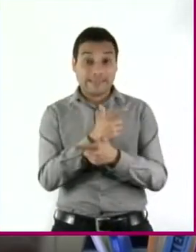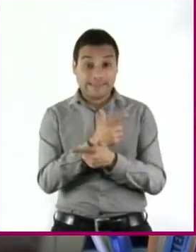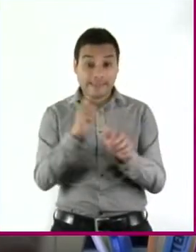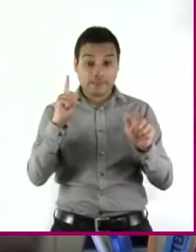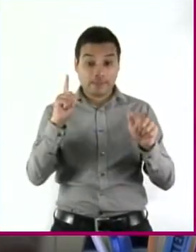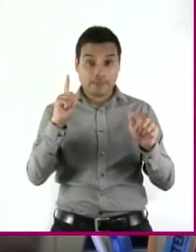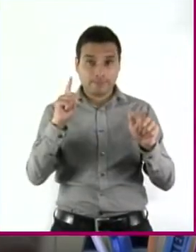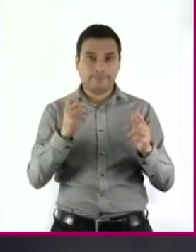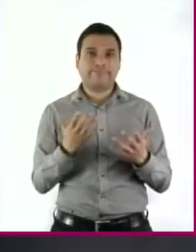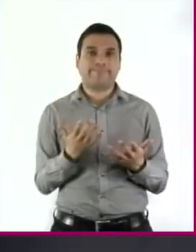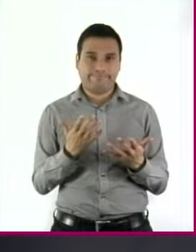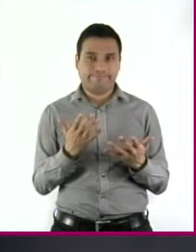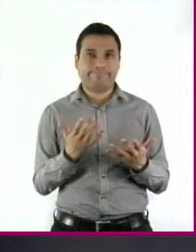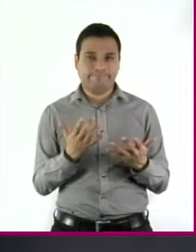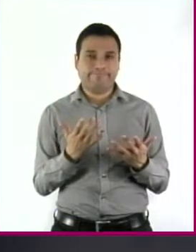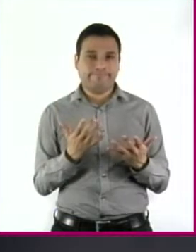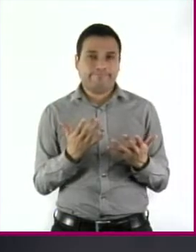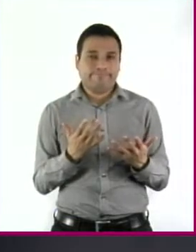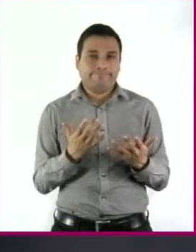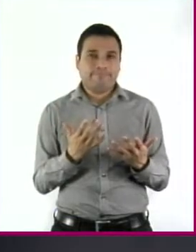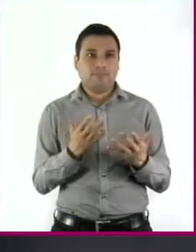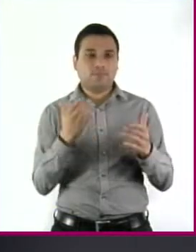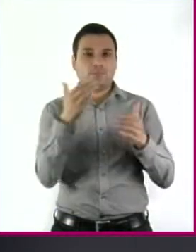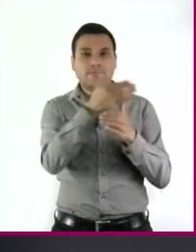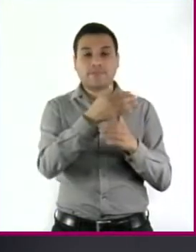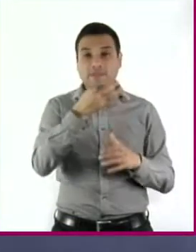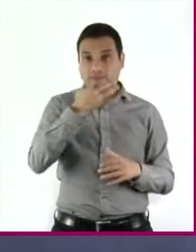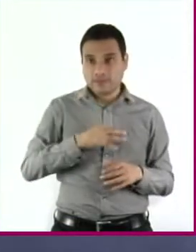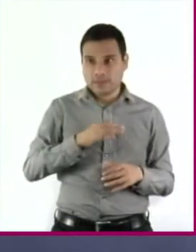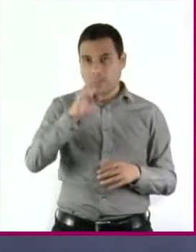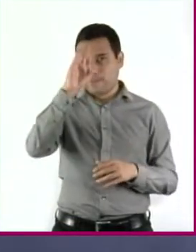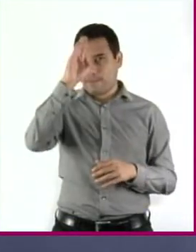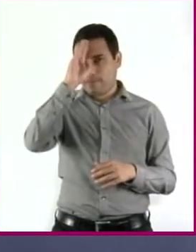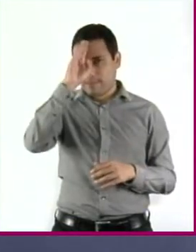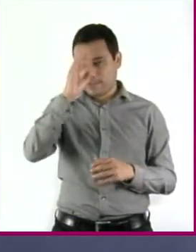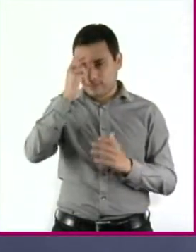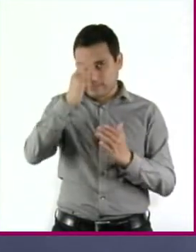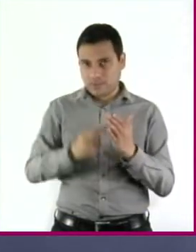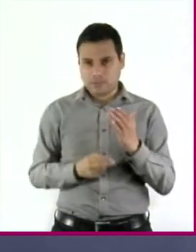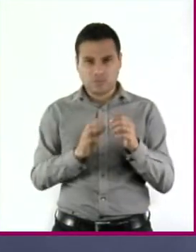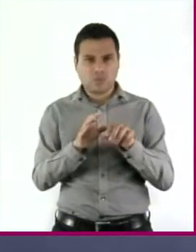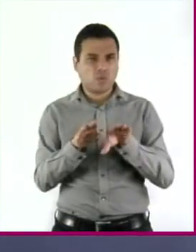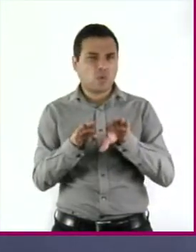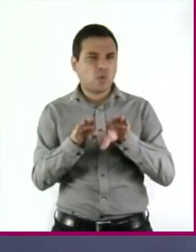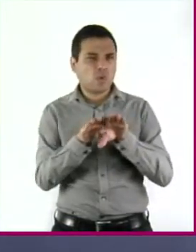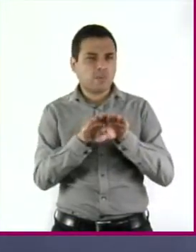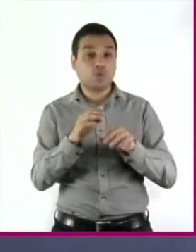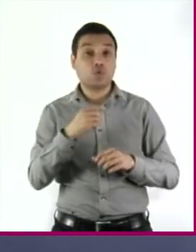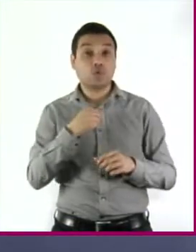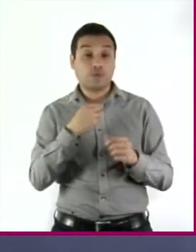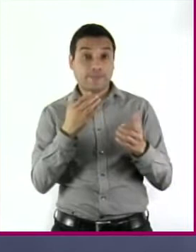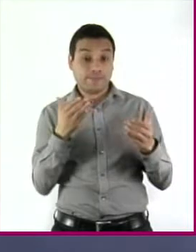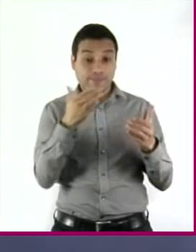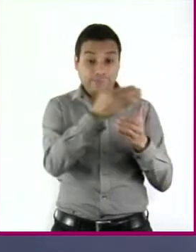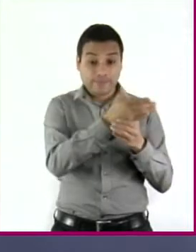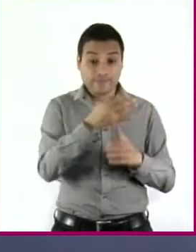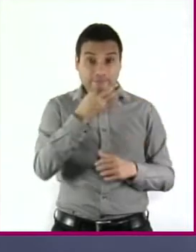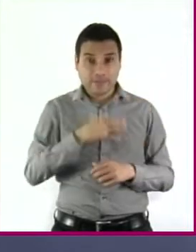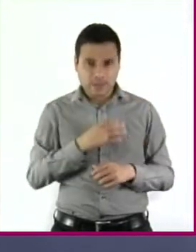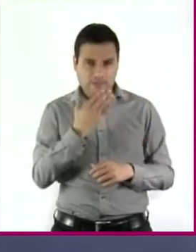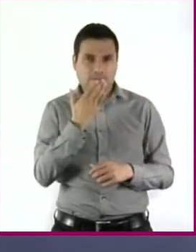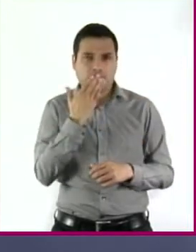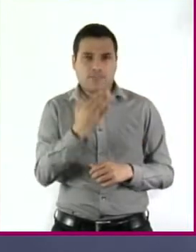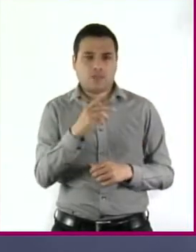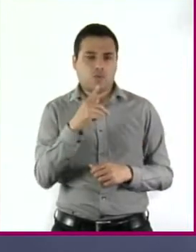libertad de tu madre. ¿Cómo es eso posible? Si vas a la fiesta, ejerces tu libertad de